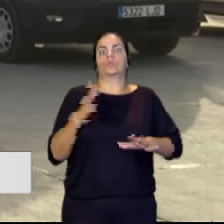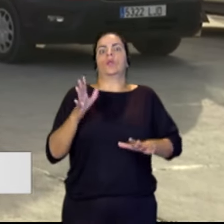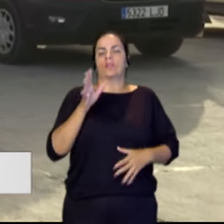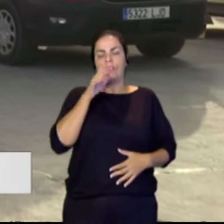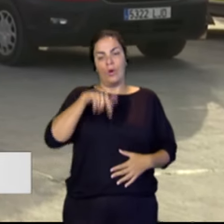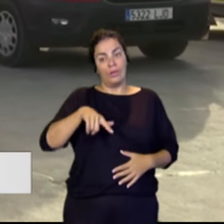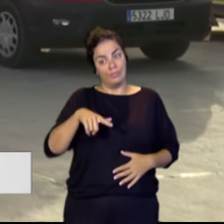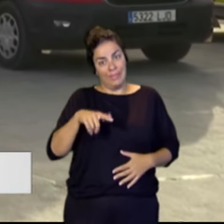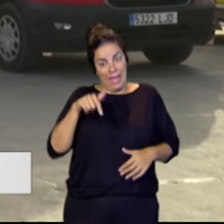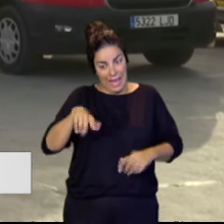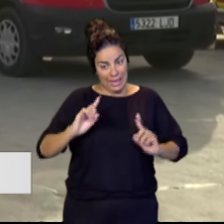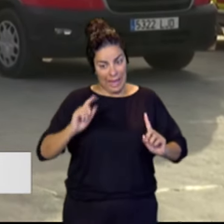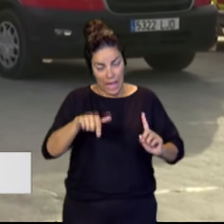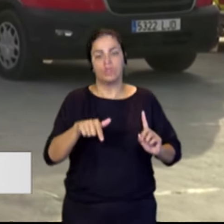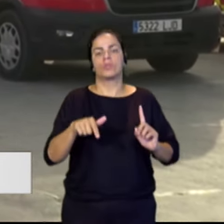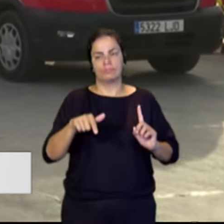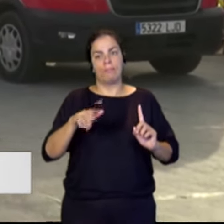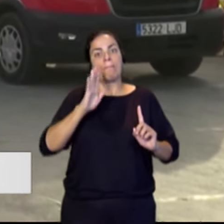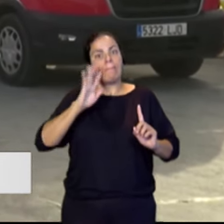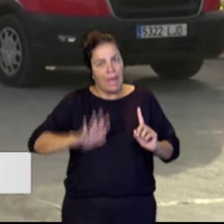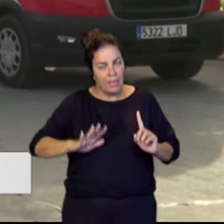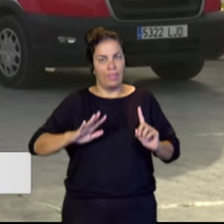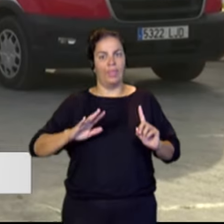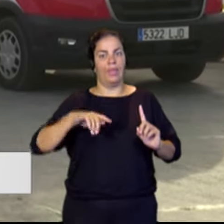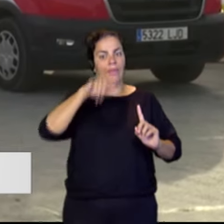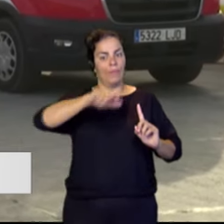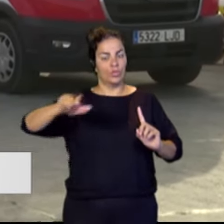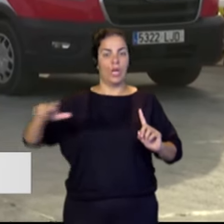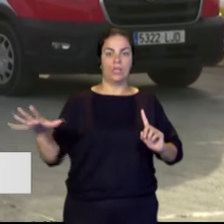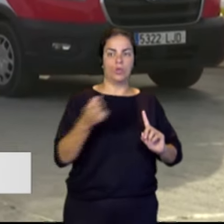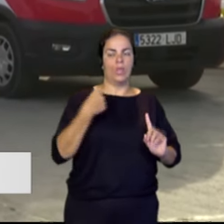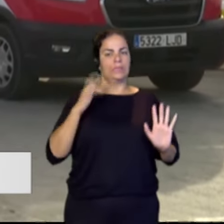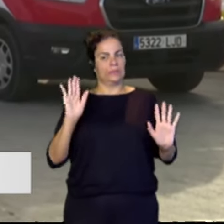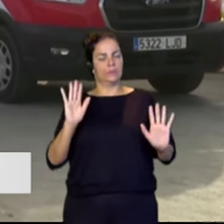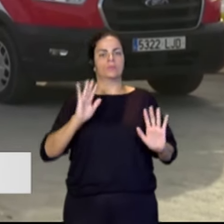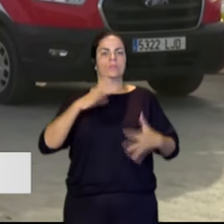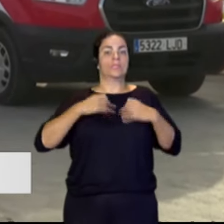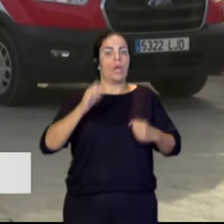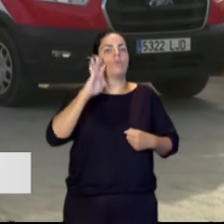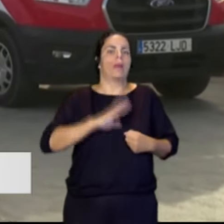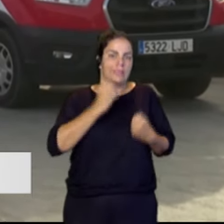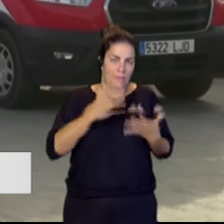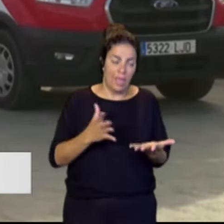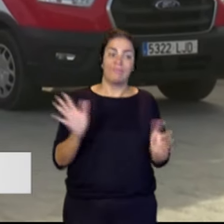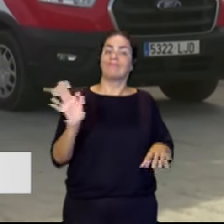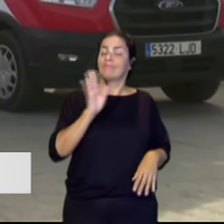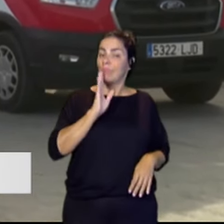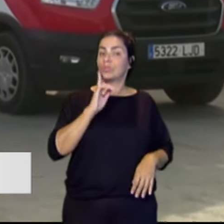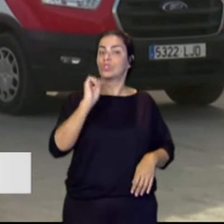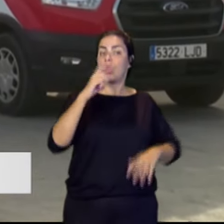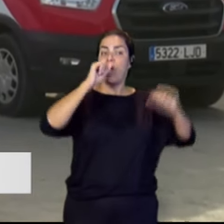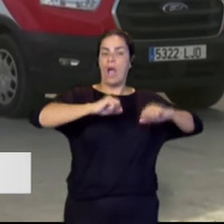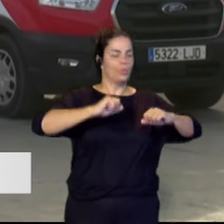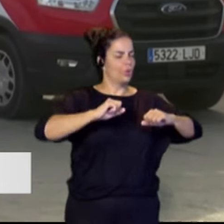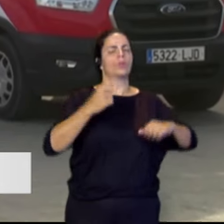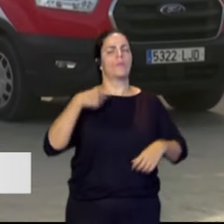esta ocasión sí que podemos contar que el estado de salud, aparentemente, y con todas las precauciones, es bueno. Como decíamos, no solo personas adultas, hemos visto varias